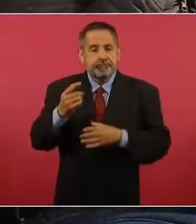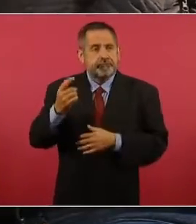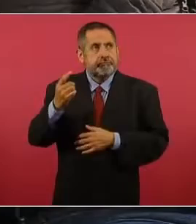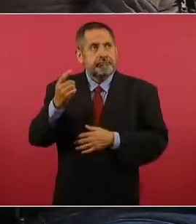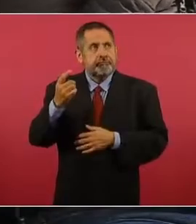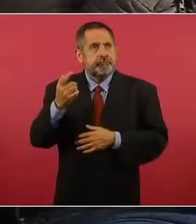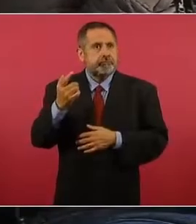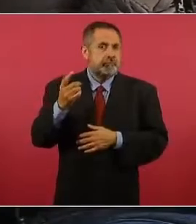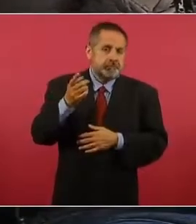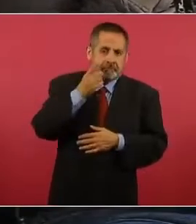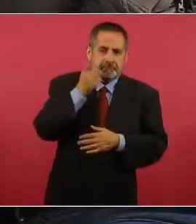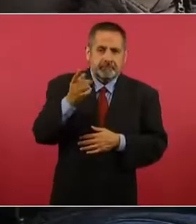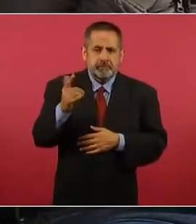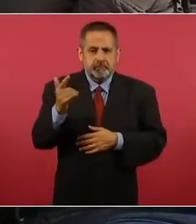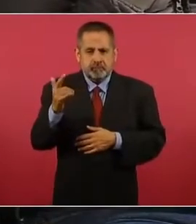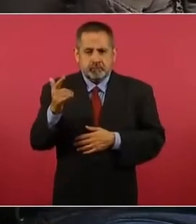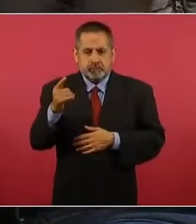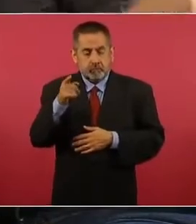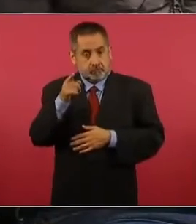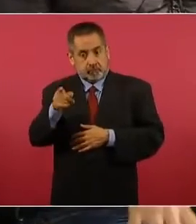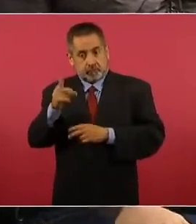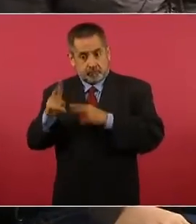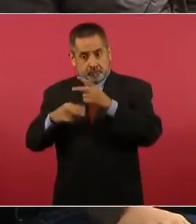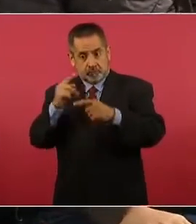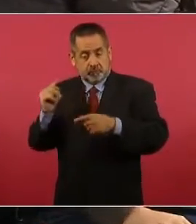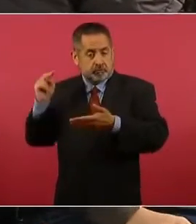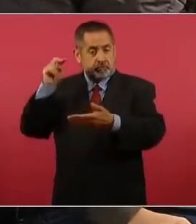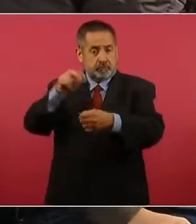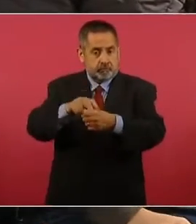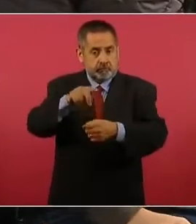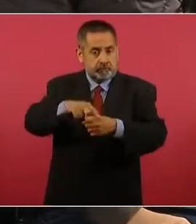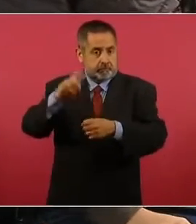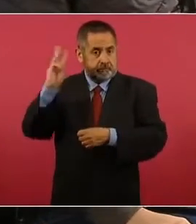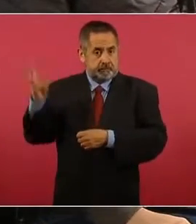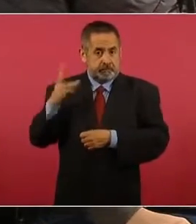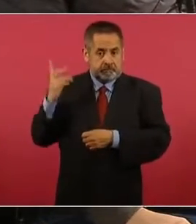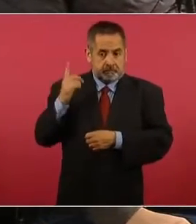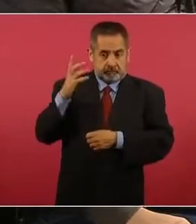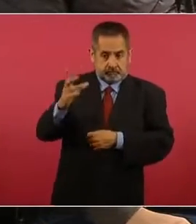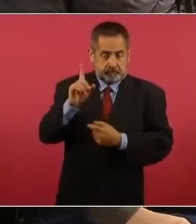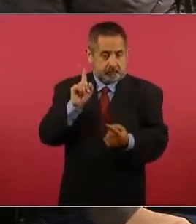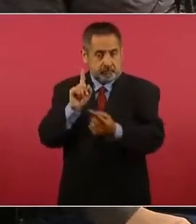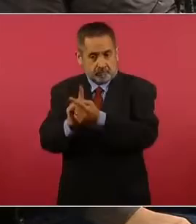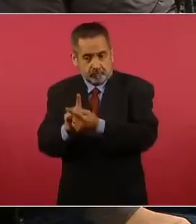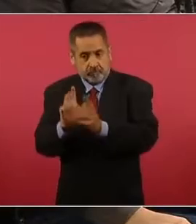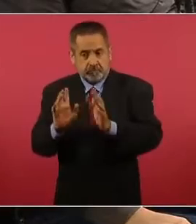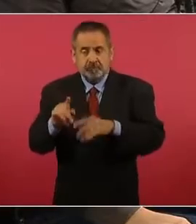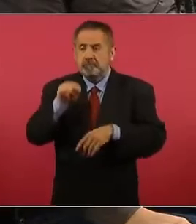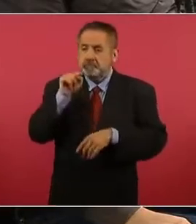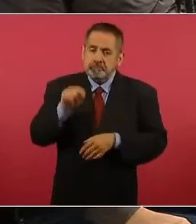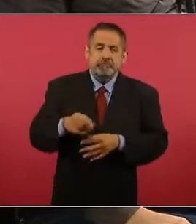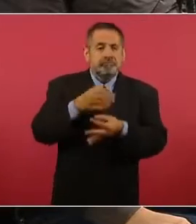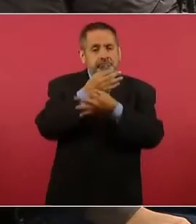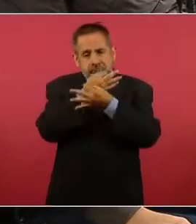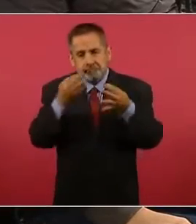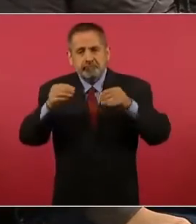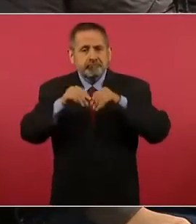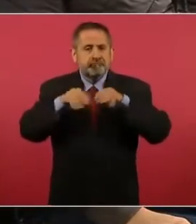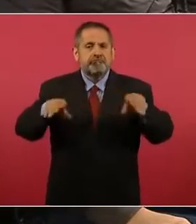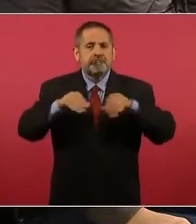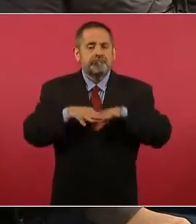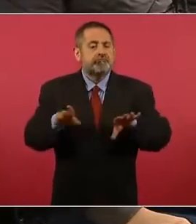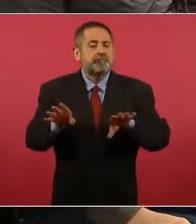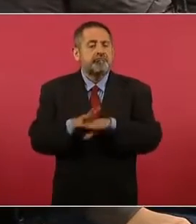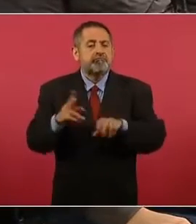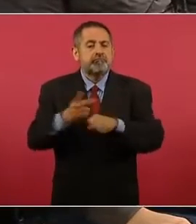usted esté ahí, en Washington, habrá anuncios o informarán sobre